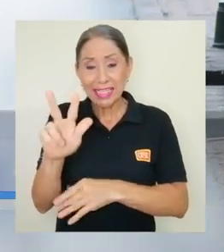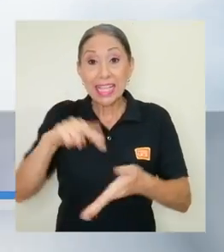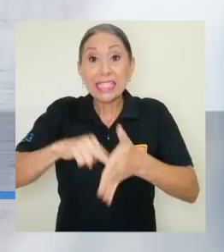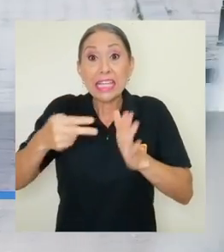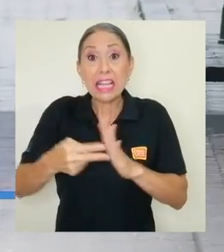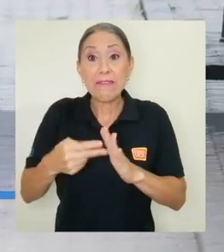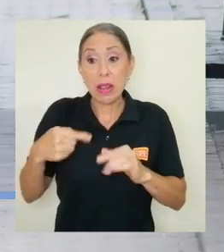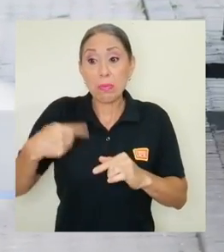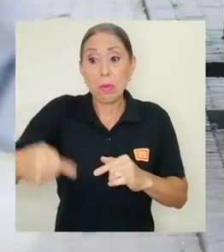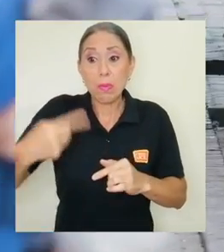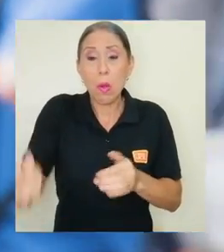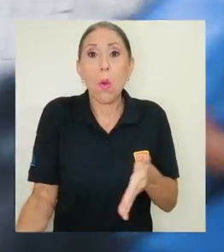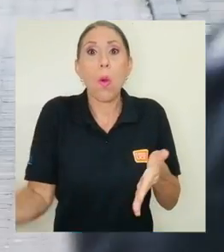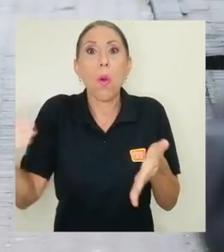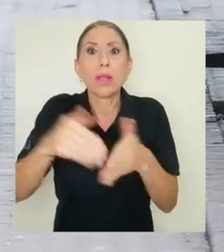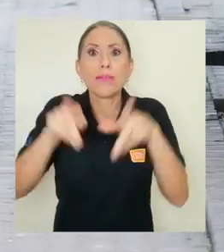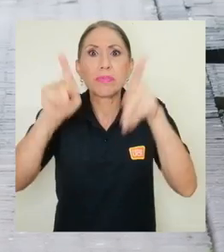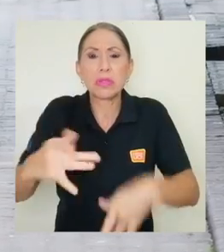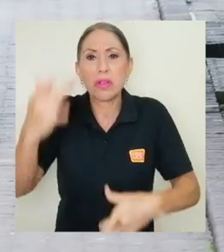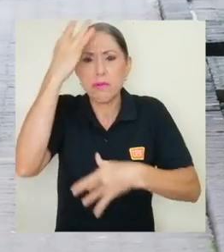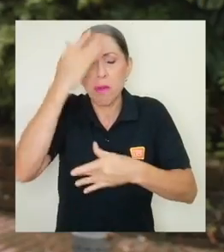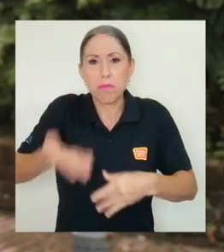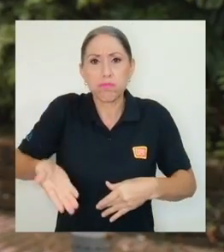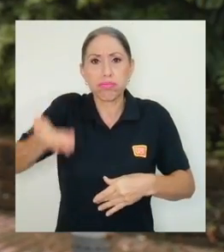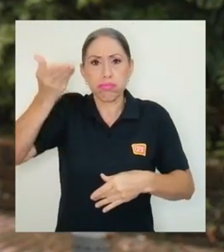alerta que se avecina una nueva ola pandémica.